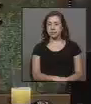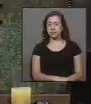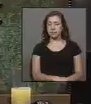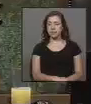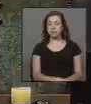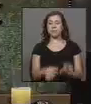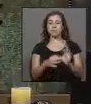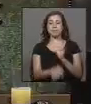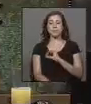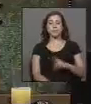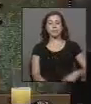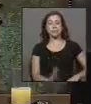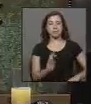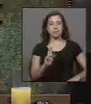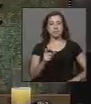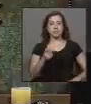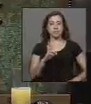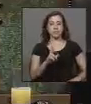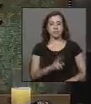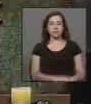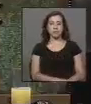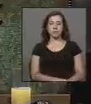Muchas gracias, diputado. Señor Berger.